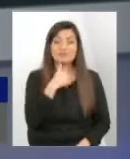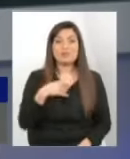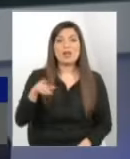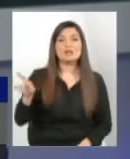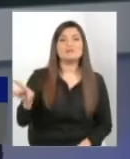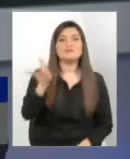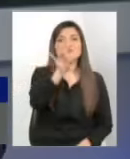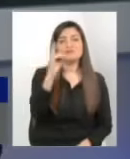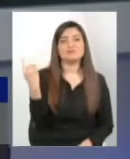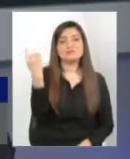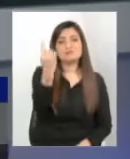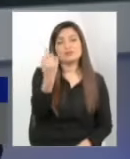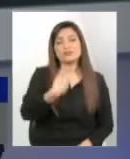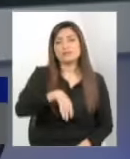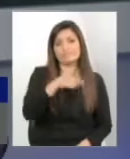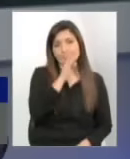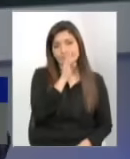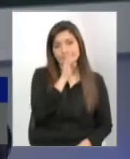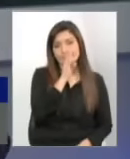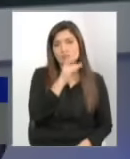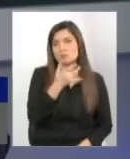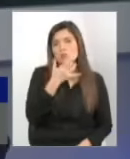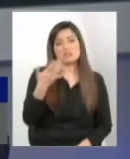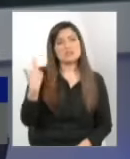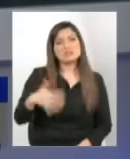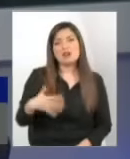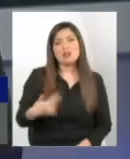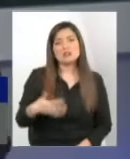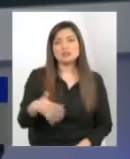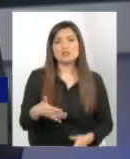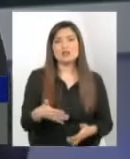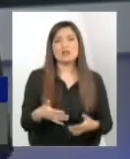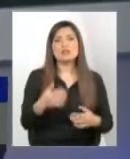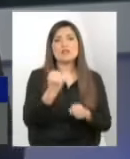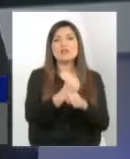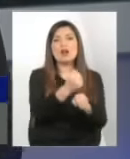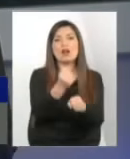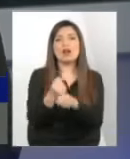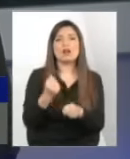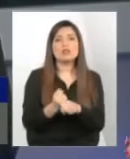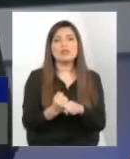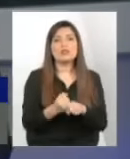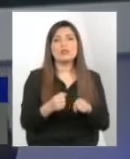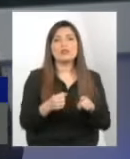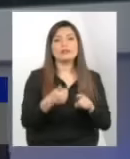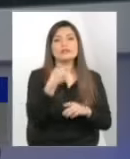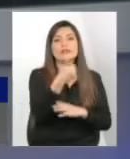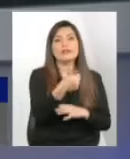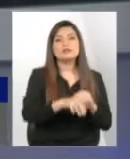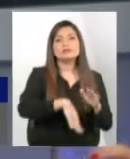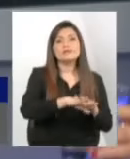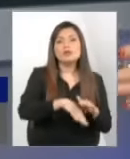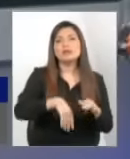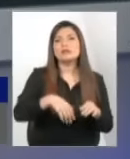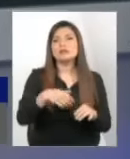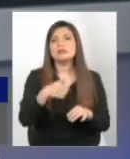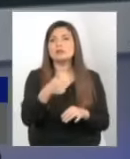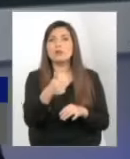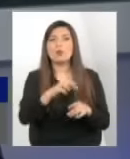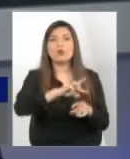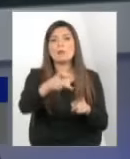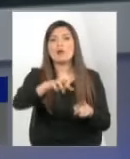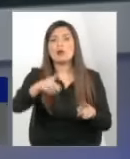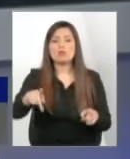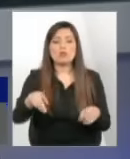ella tuvimos que asumir porque ya en realidad después de que los trabajadores pasen sacando directores ¿cierto? en bien de los niños y las